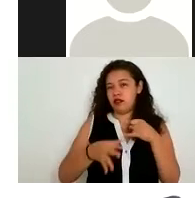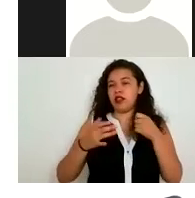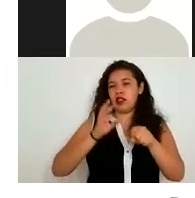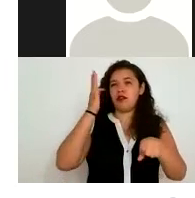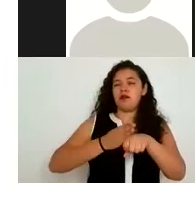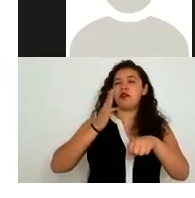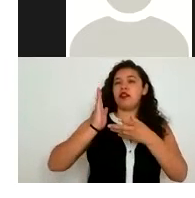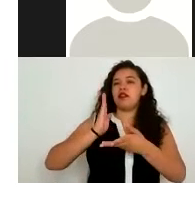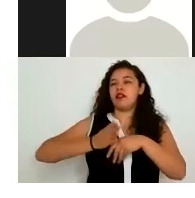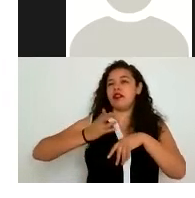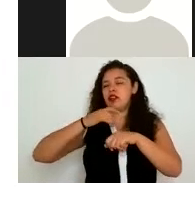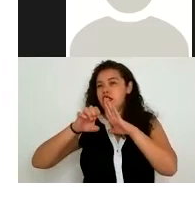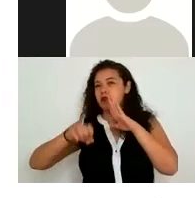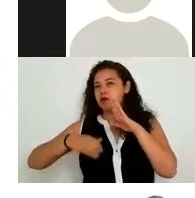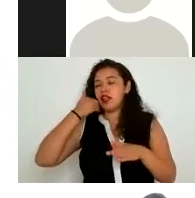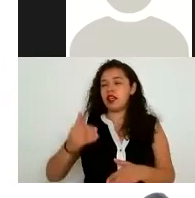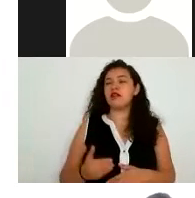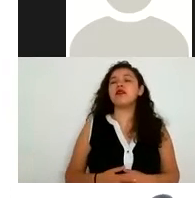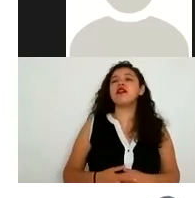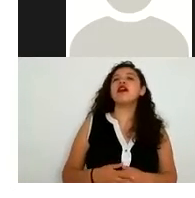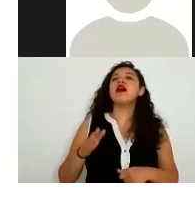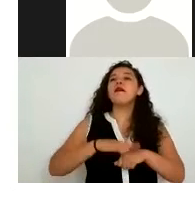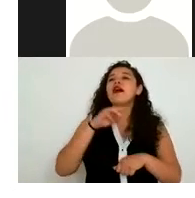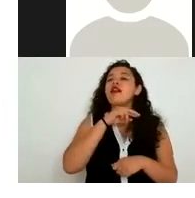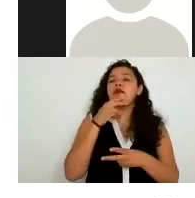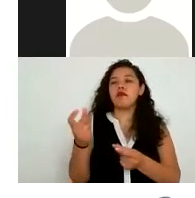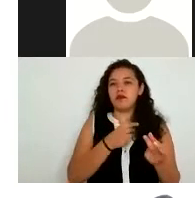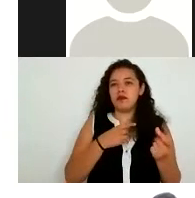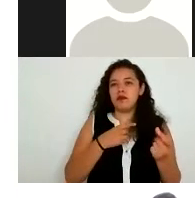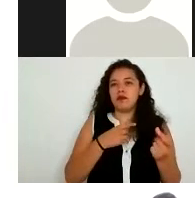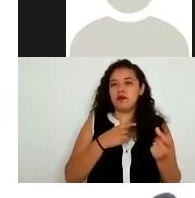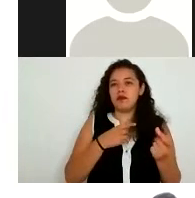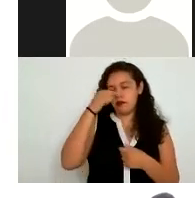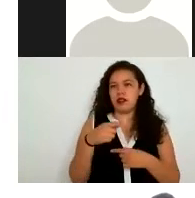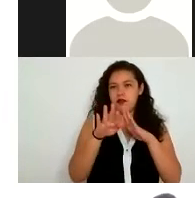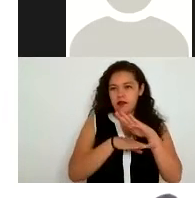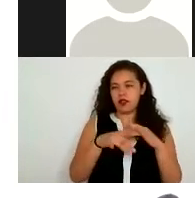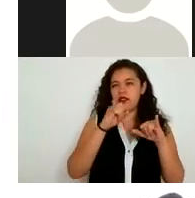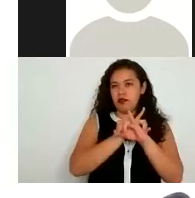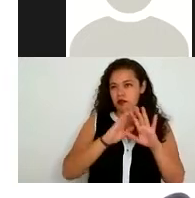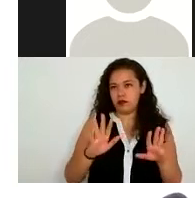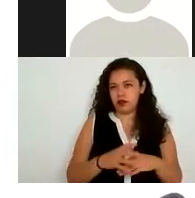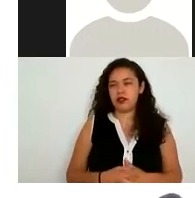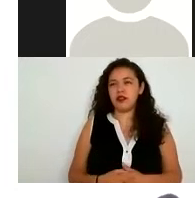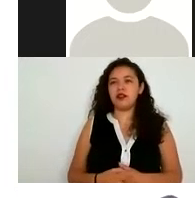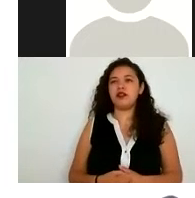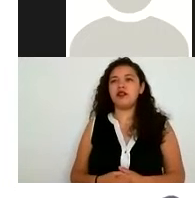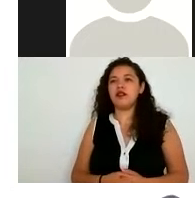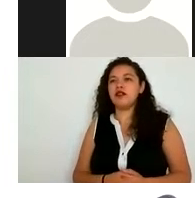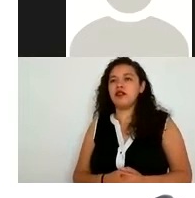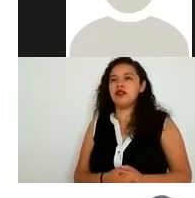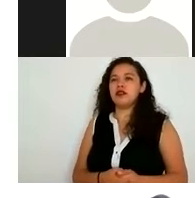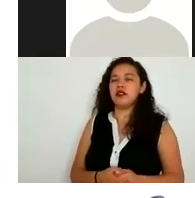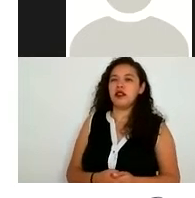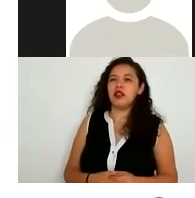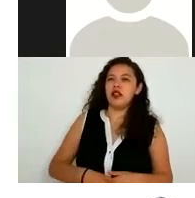ejemplos entonces nos vamos a ir un poquito más rápido con el tema de los principios tenemos el de información dar a conocer al titular a través